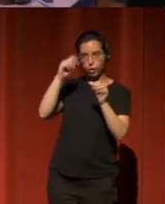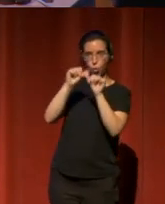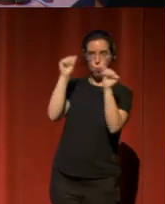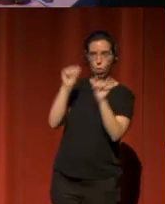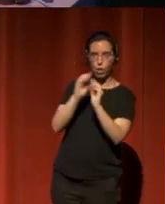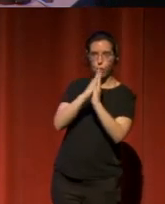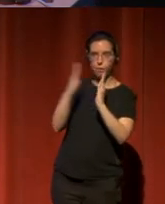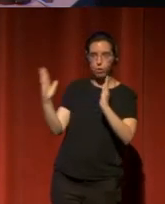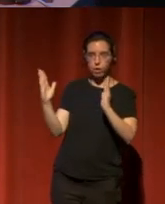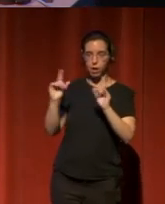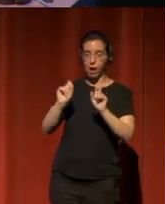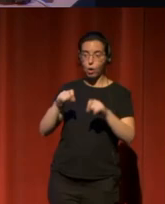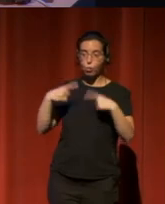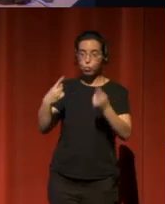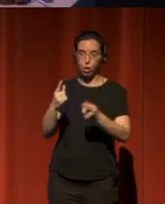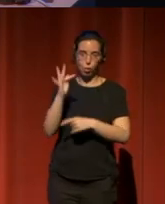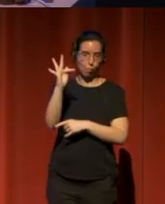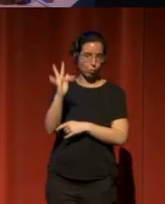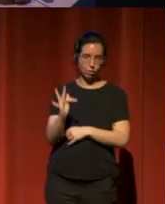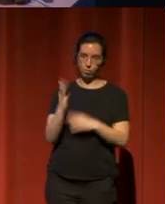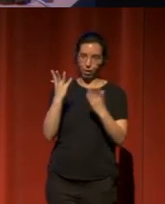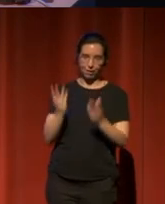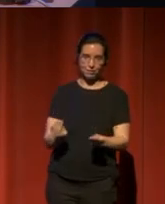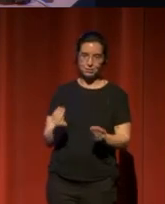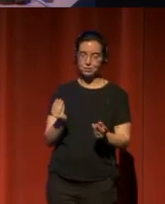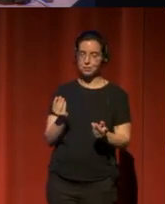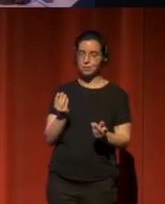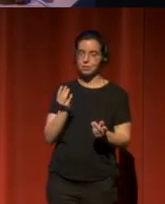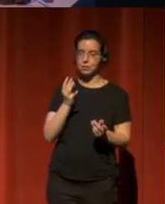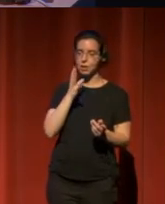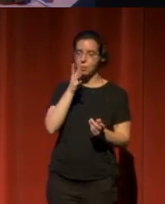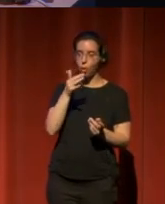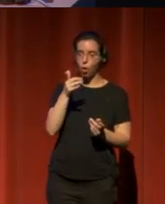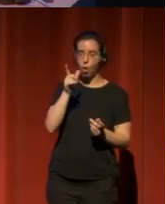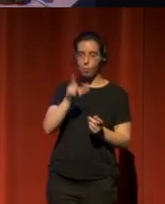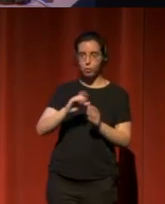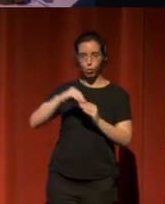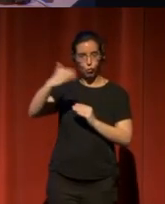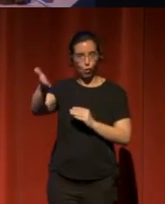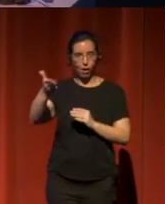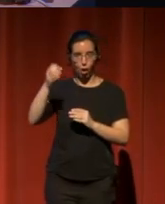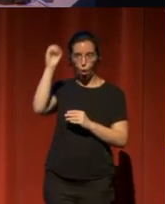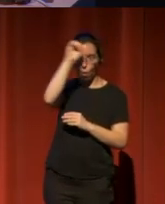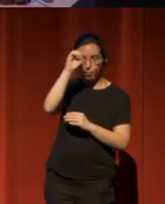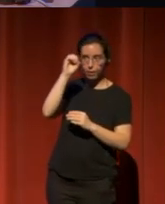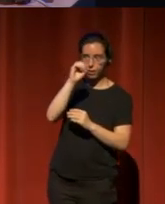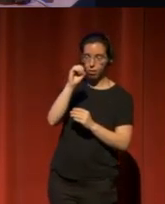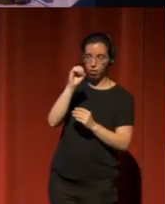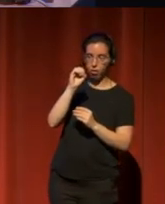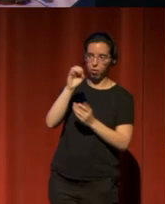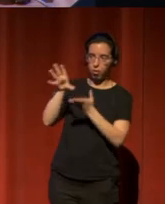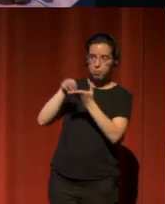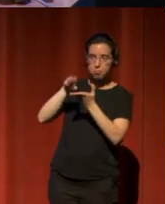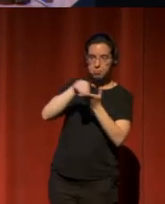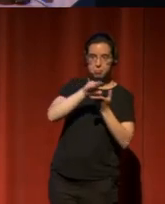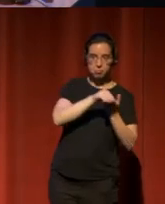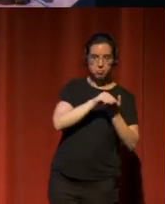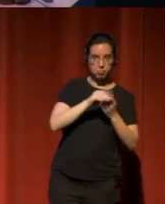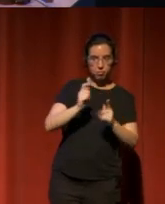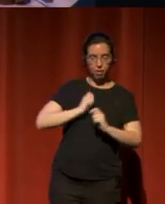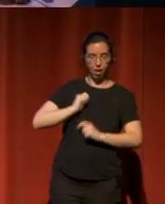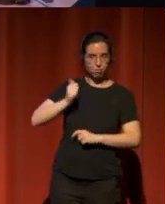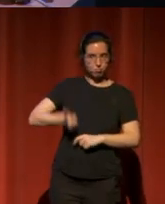Eso nos ha dado muy buenos resultados porque con hacer la opinión de agentes externos y tal, pues es muy enriquecedor.